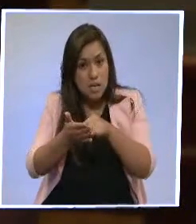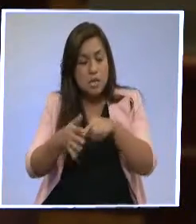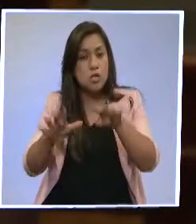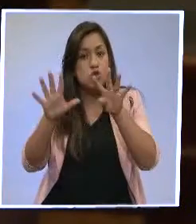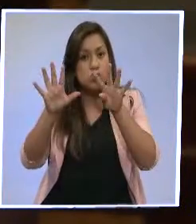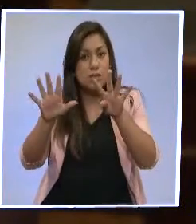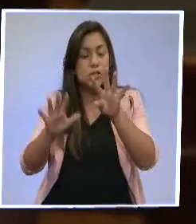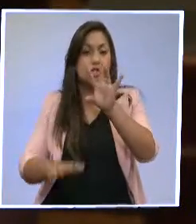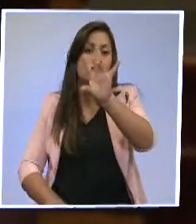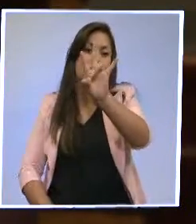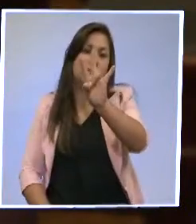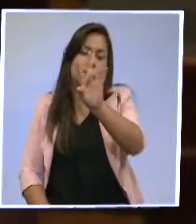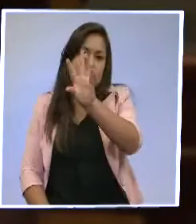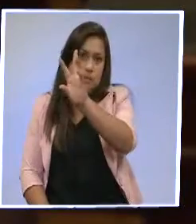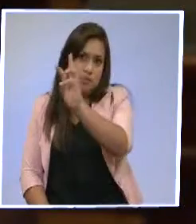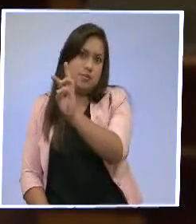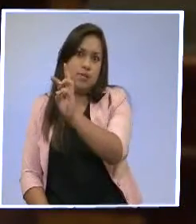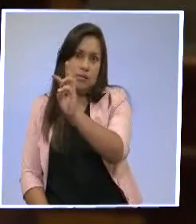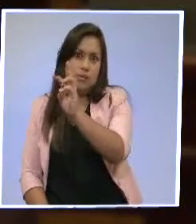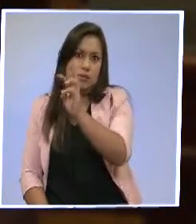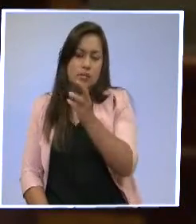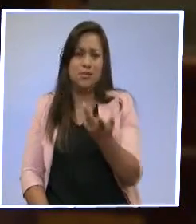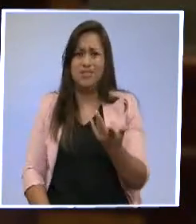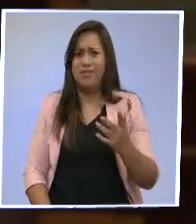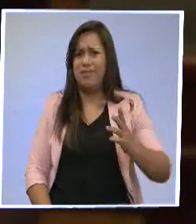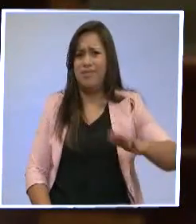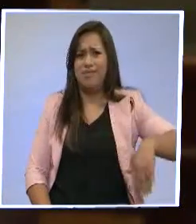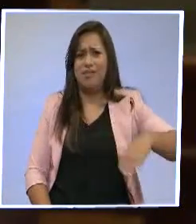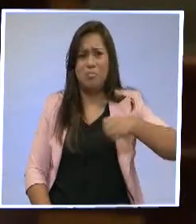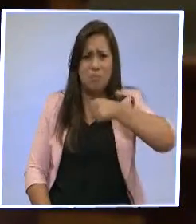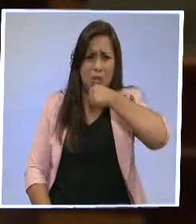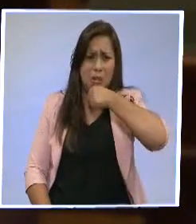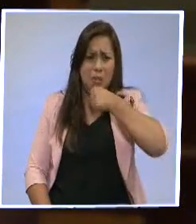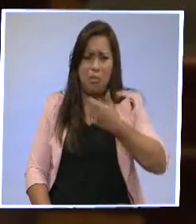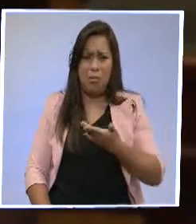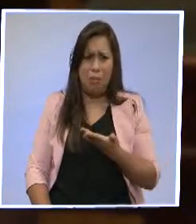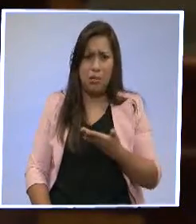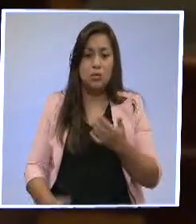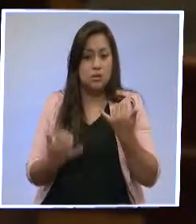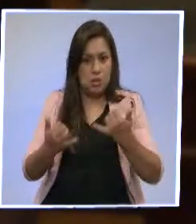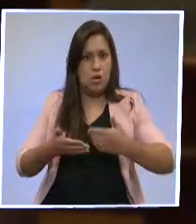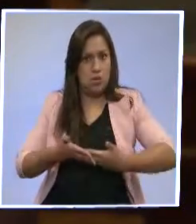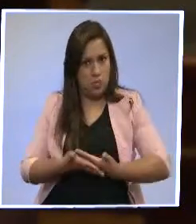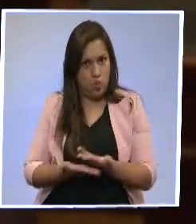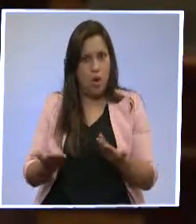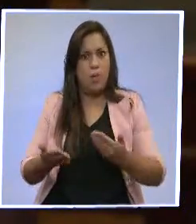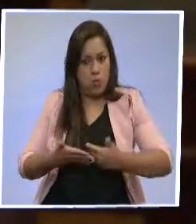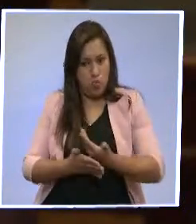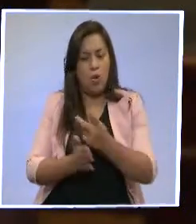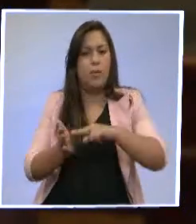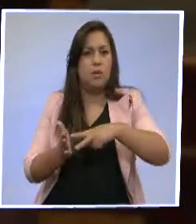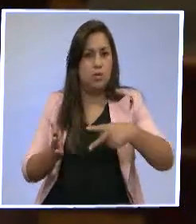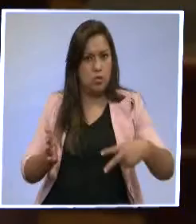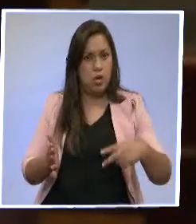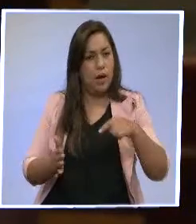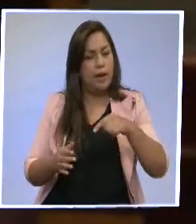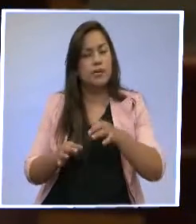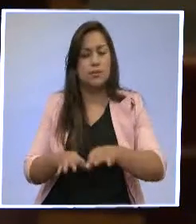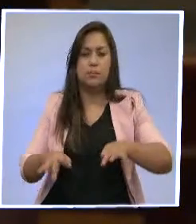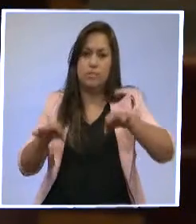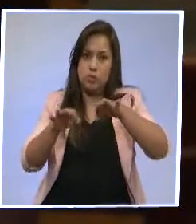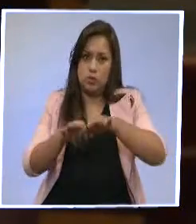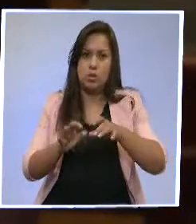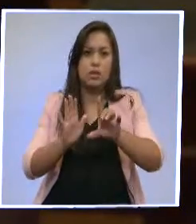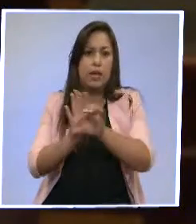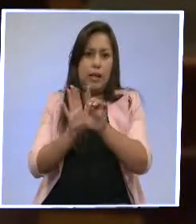tiene ninguna norma para que ayude al registro civil en este momento. Entonces, por eso es la importancia de sacarla como una ley